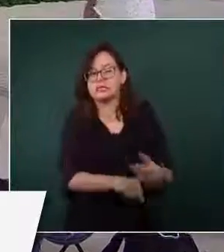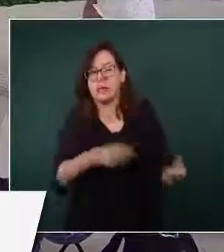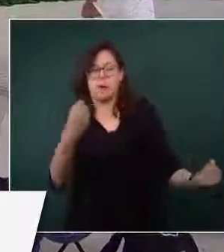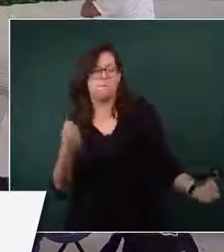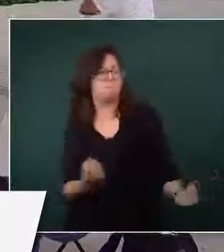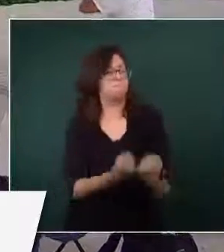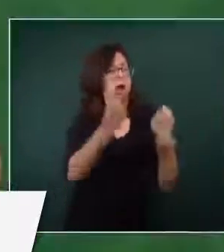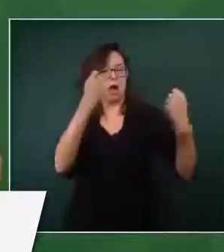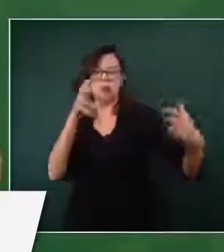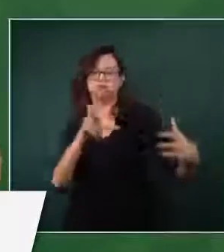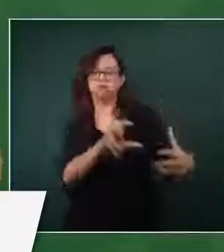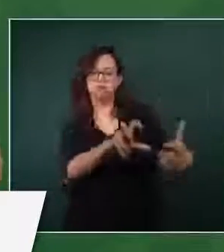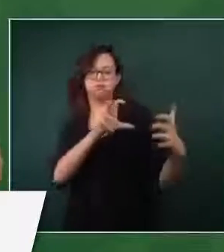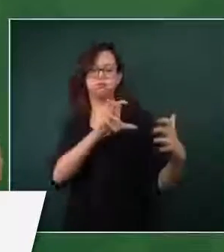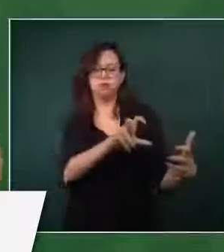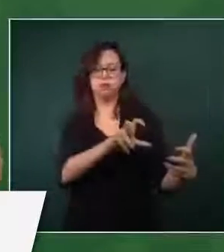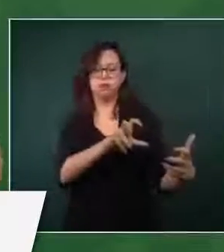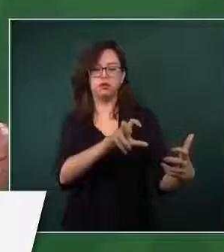encontronazo,